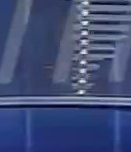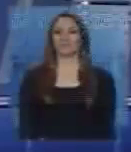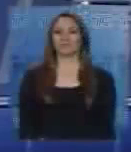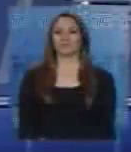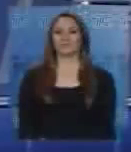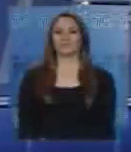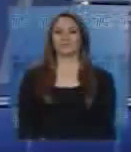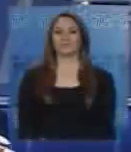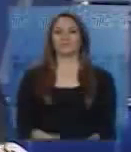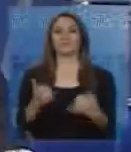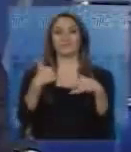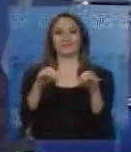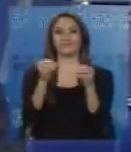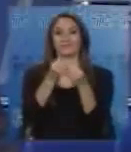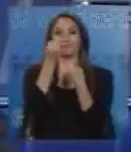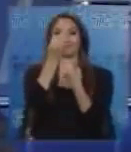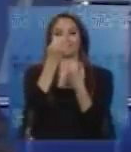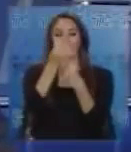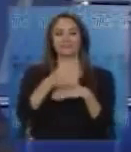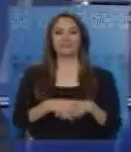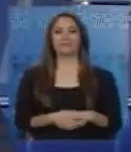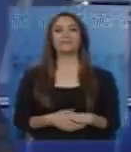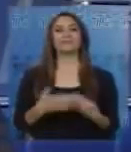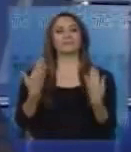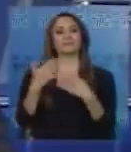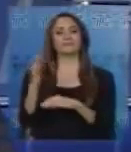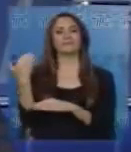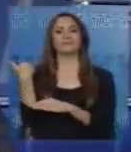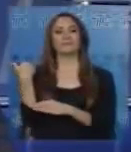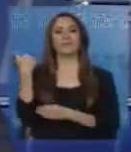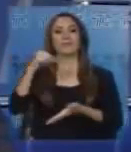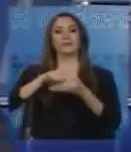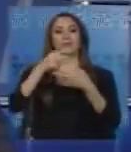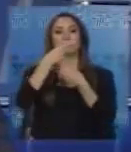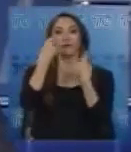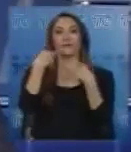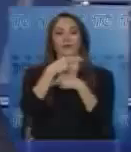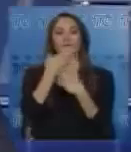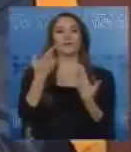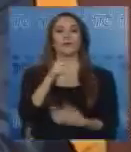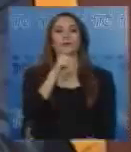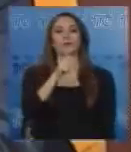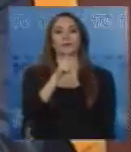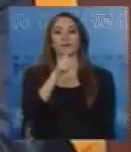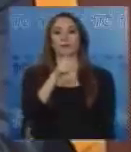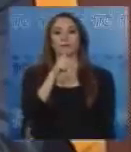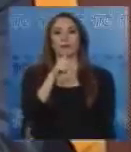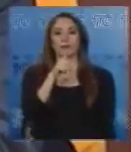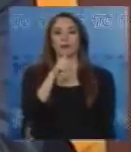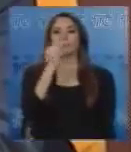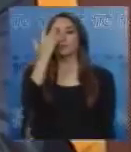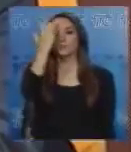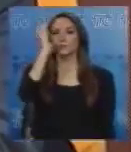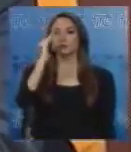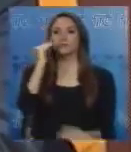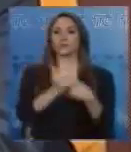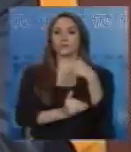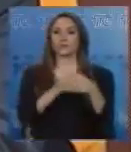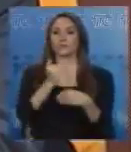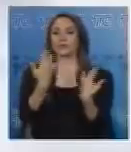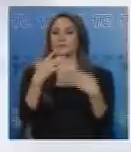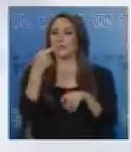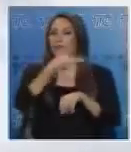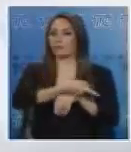Seguimos informando amigos, Antonio Guñay ya se encuentra en el centro de rehabilitación de la Tacunga en un área de transición. Después de ser